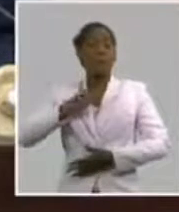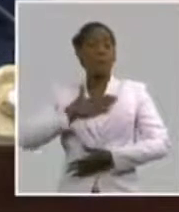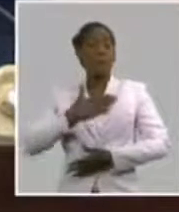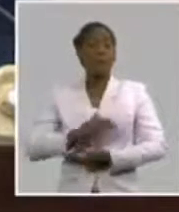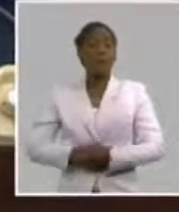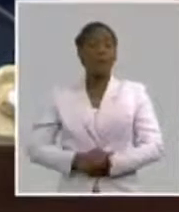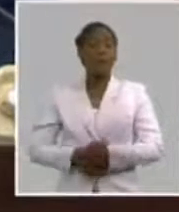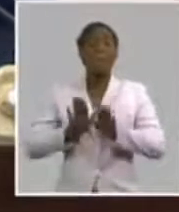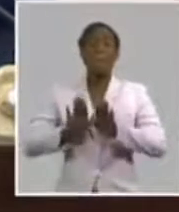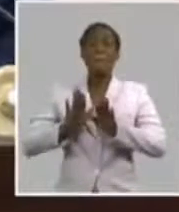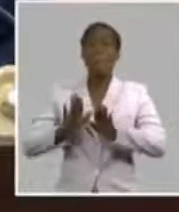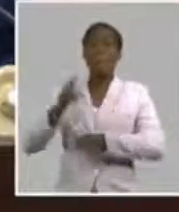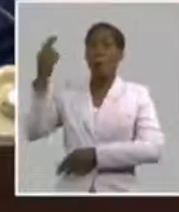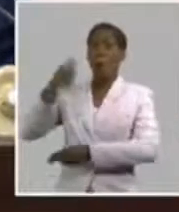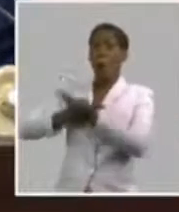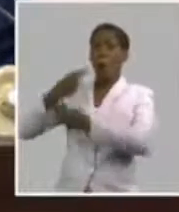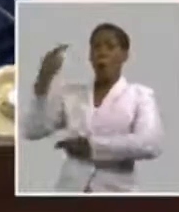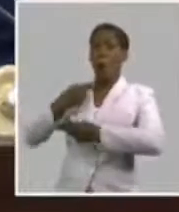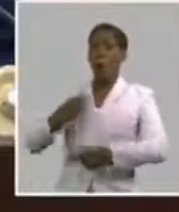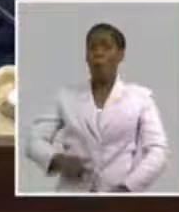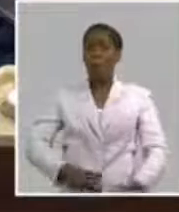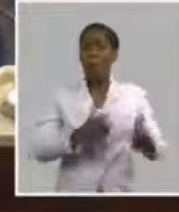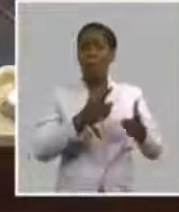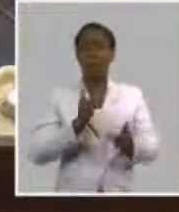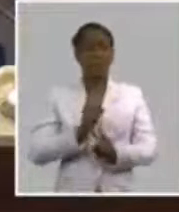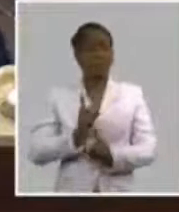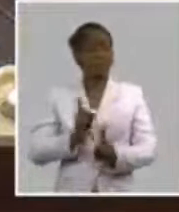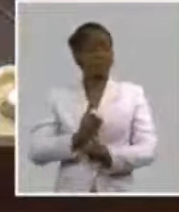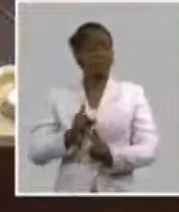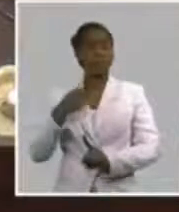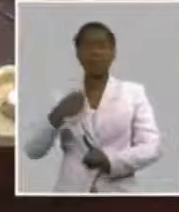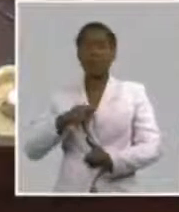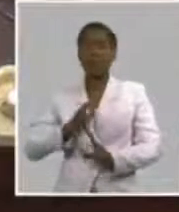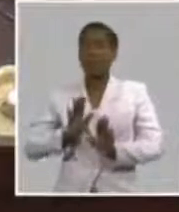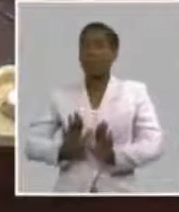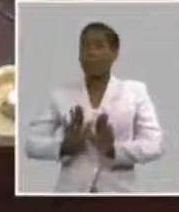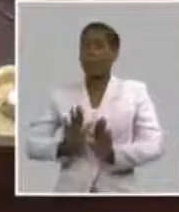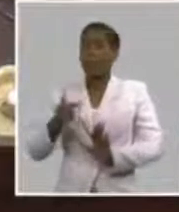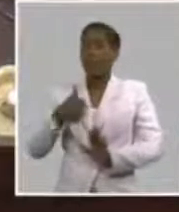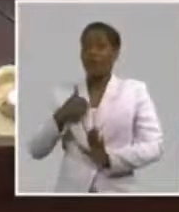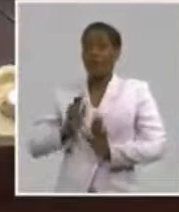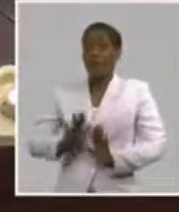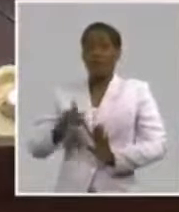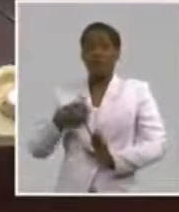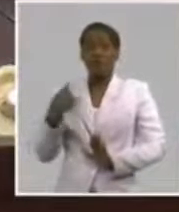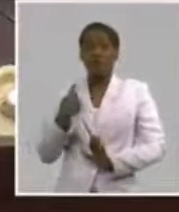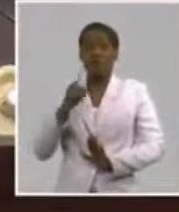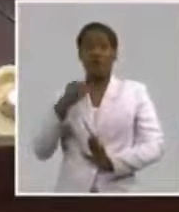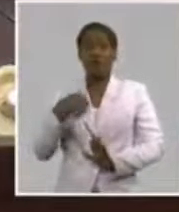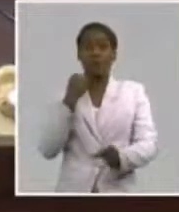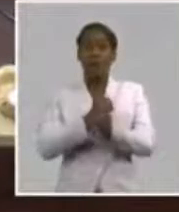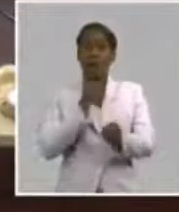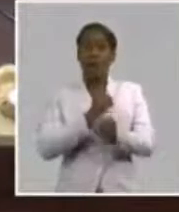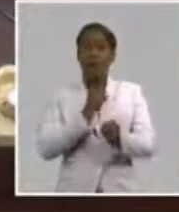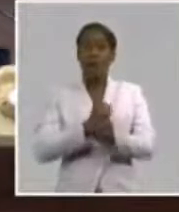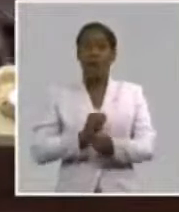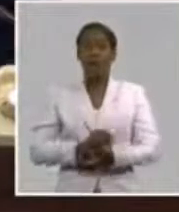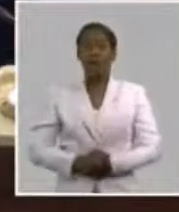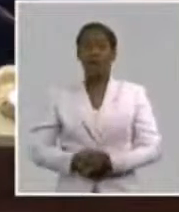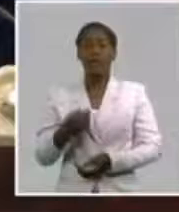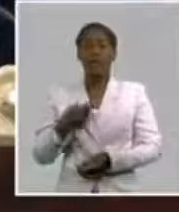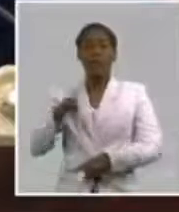Pero nosotros lo que sí tenemos que desechar o confundir que el cuadro es la persona que está esperando que uno, desde otro lugar, le diga lo que tiene que hacer.